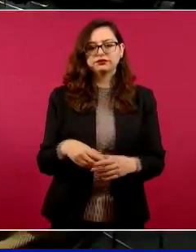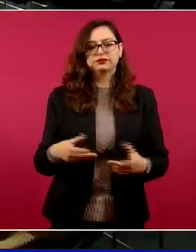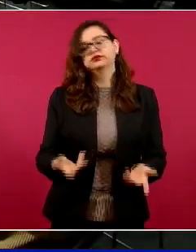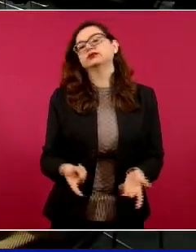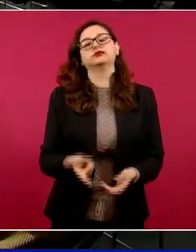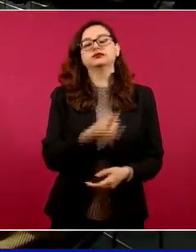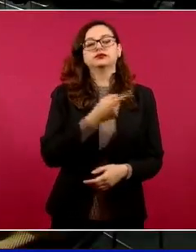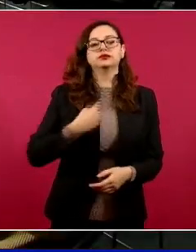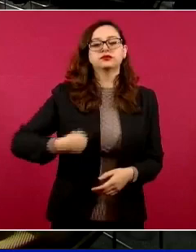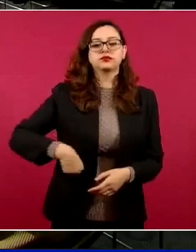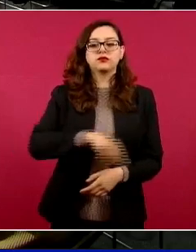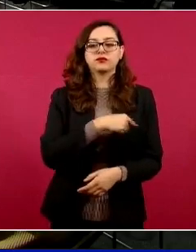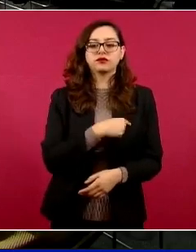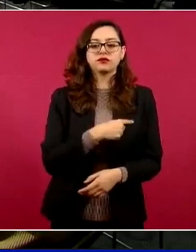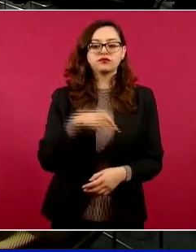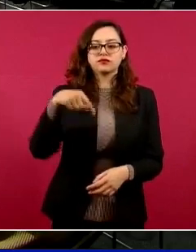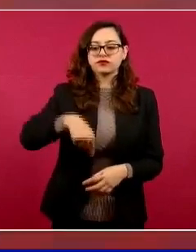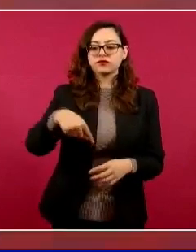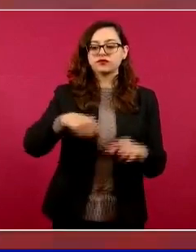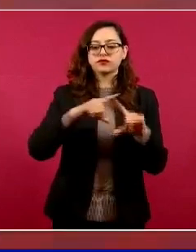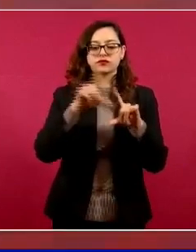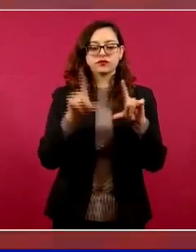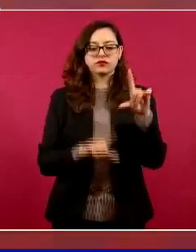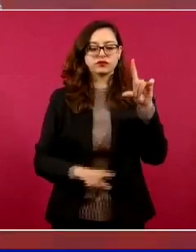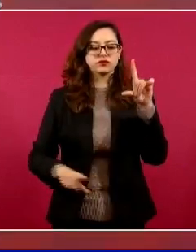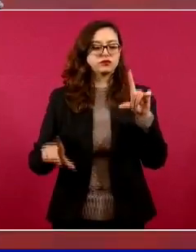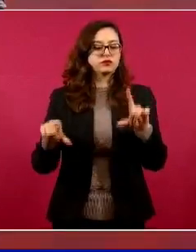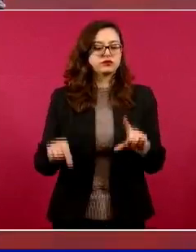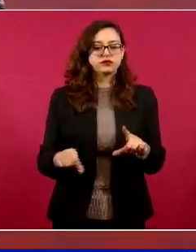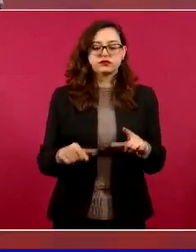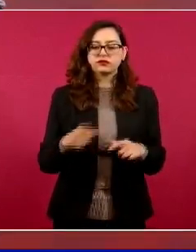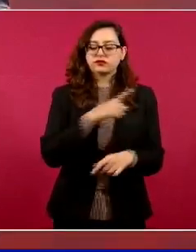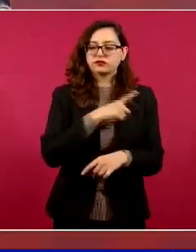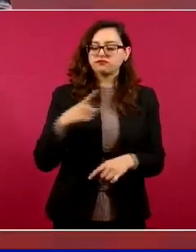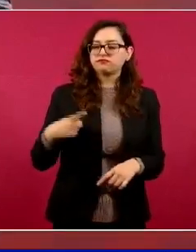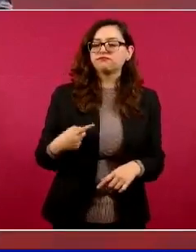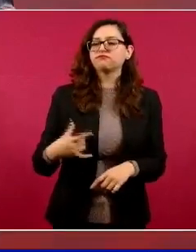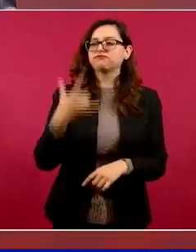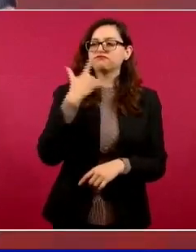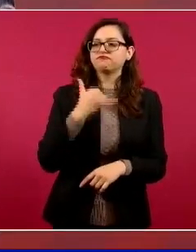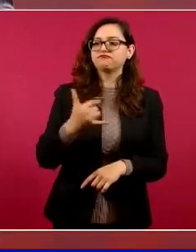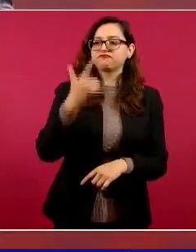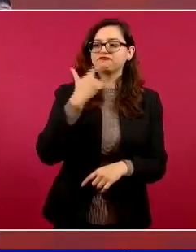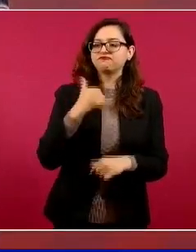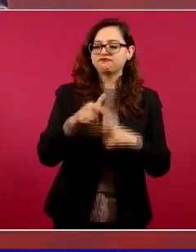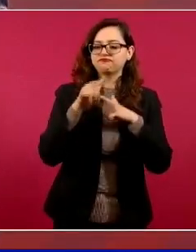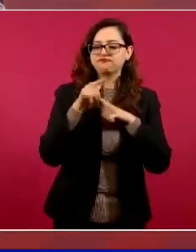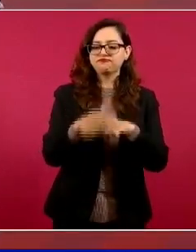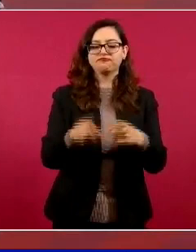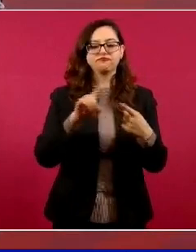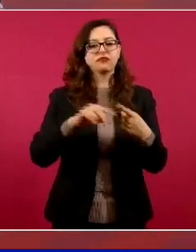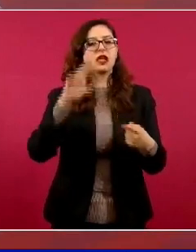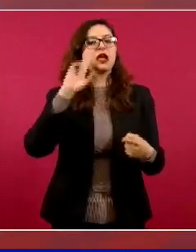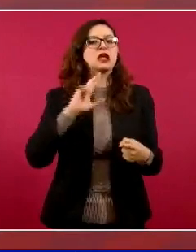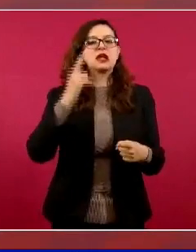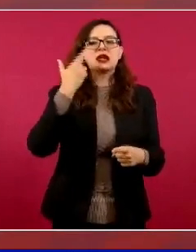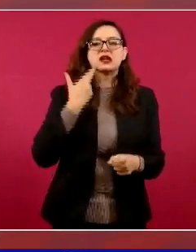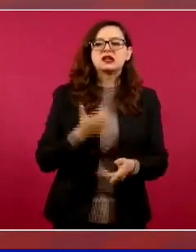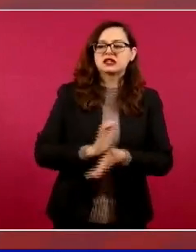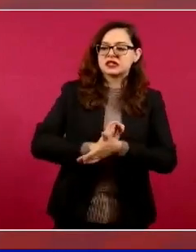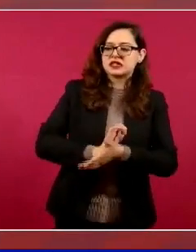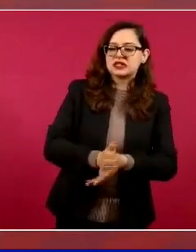Nosotros tenemos en México que seguir combatiendo el racismo, el clasismo, la